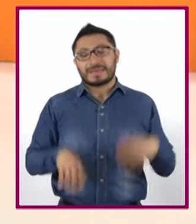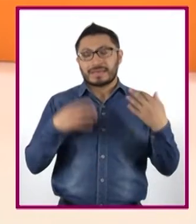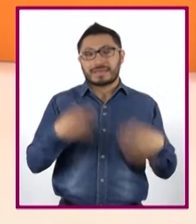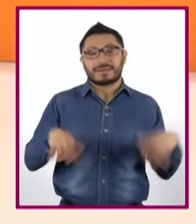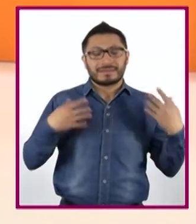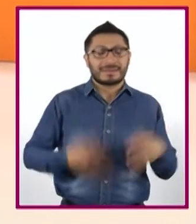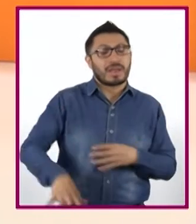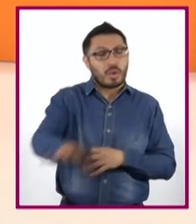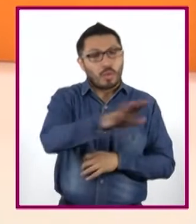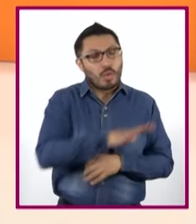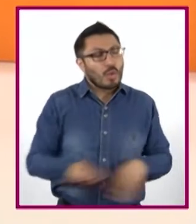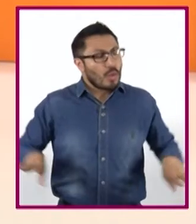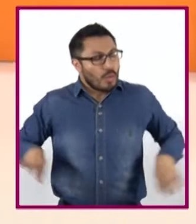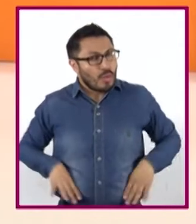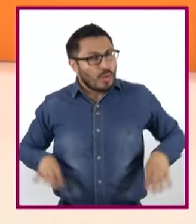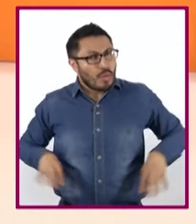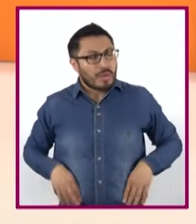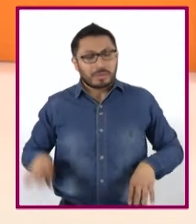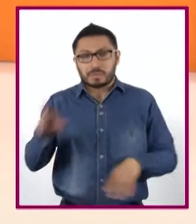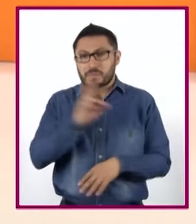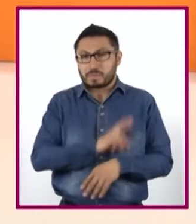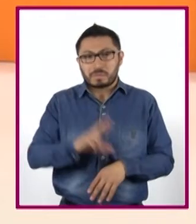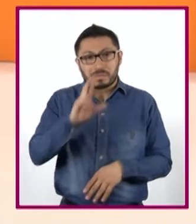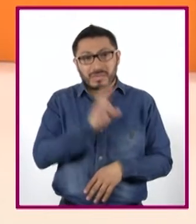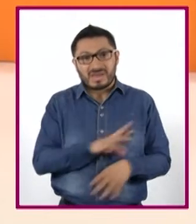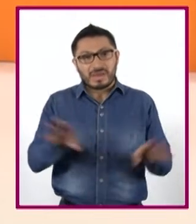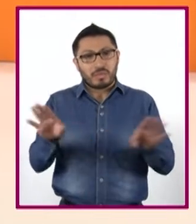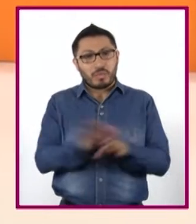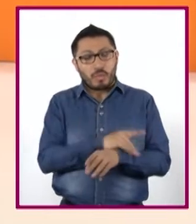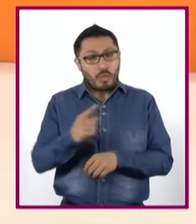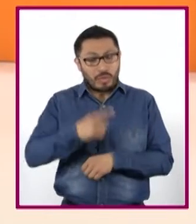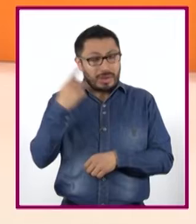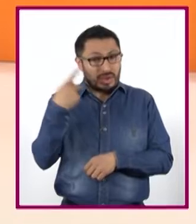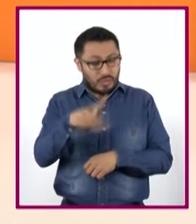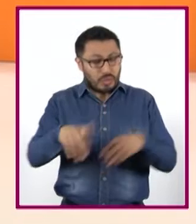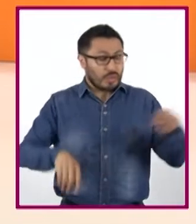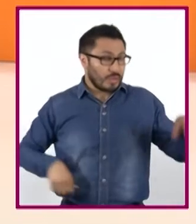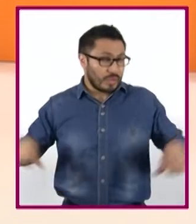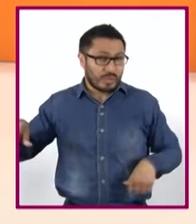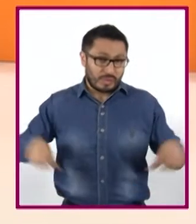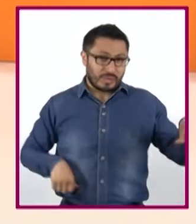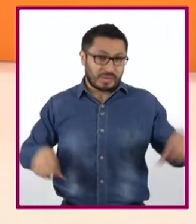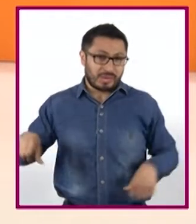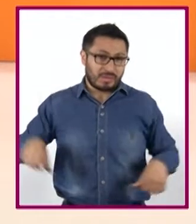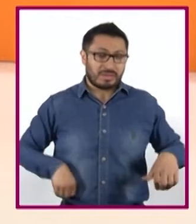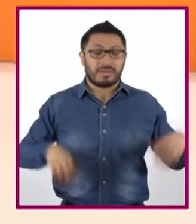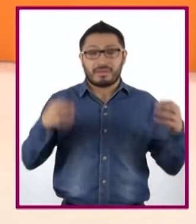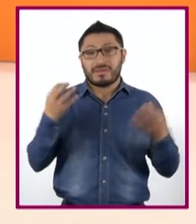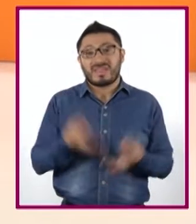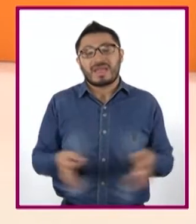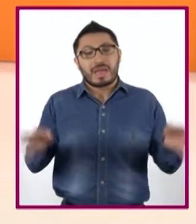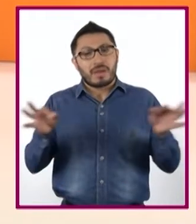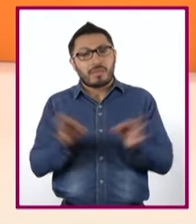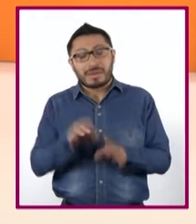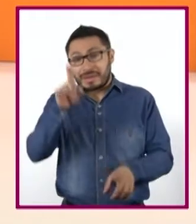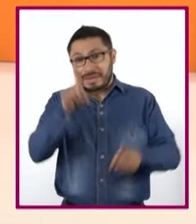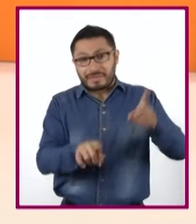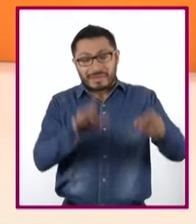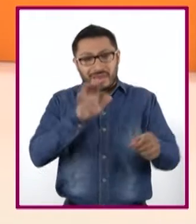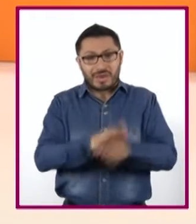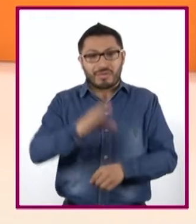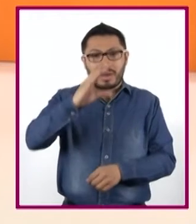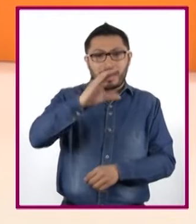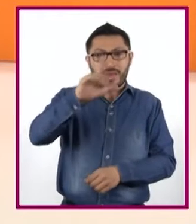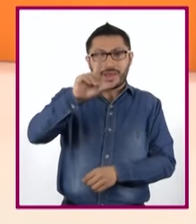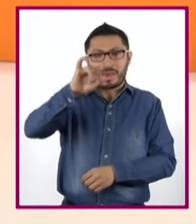muy peculiares, pues las actividades de sus habitantes eran determinadas por las condiciones ambientales.